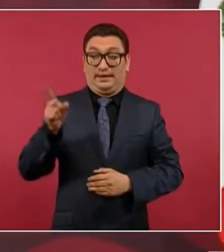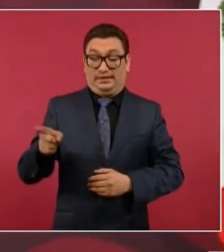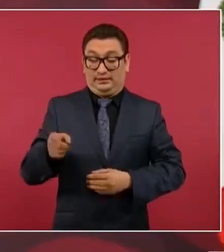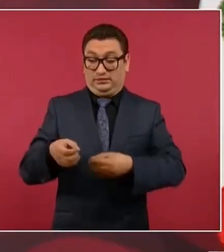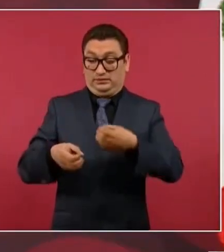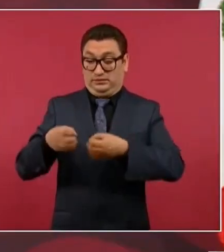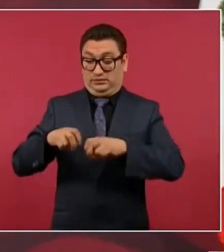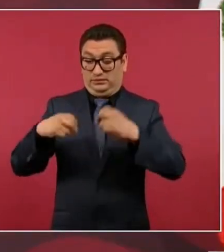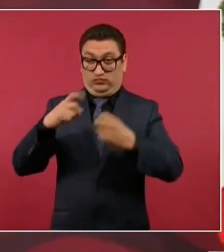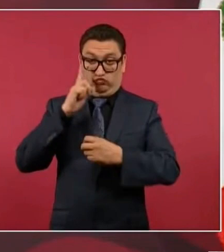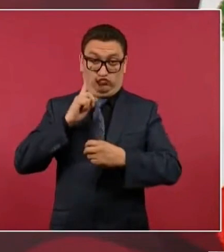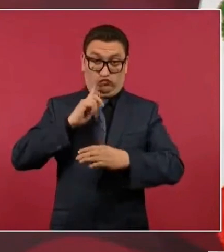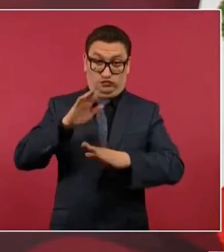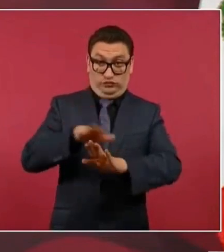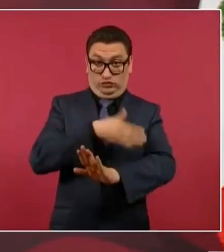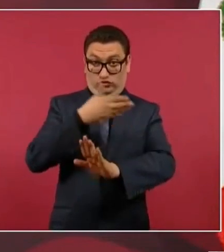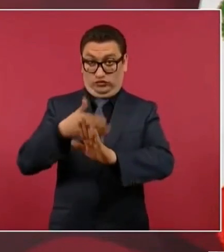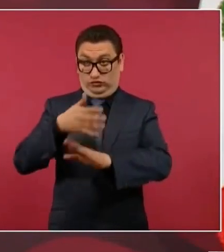ministra.